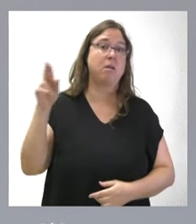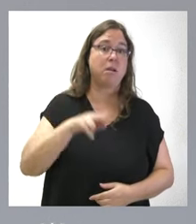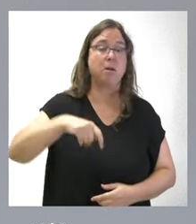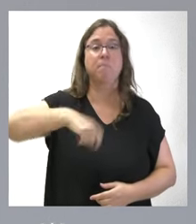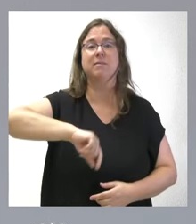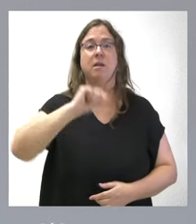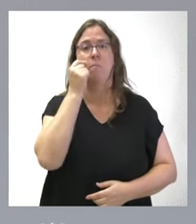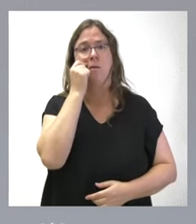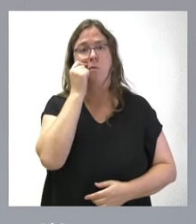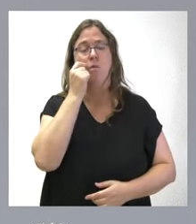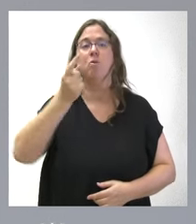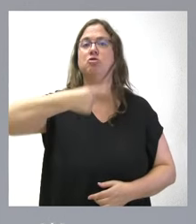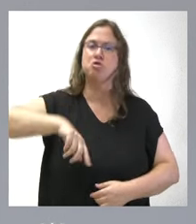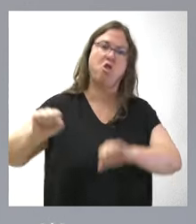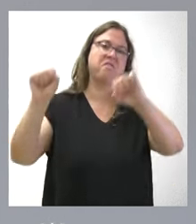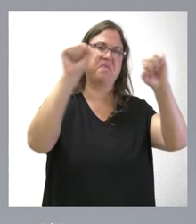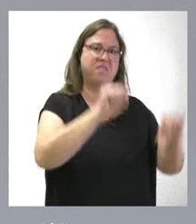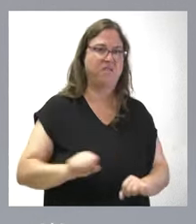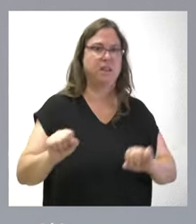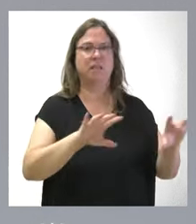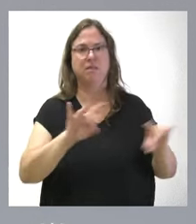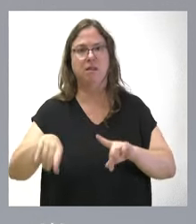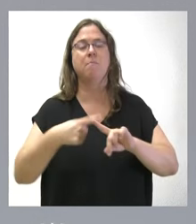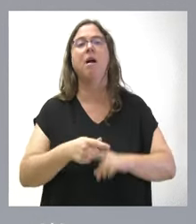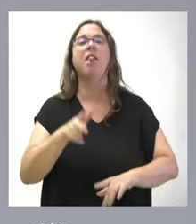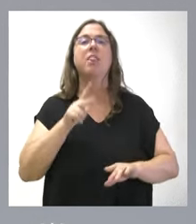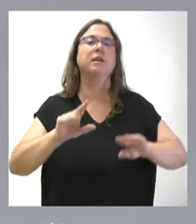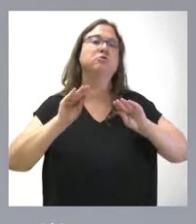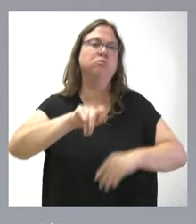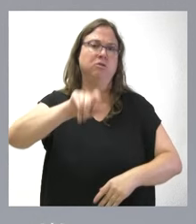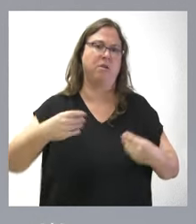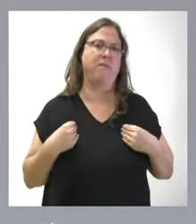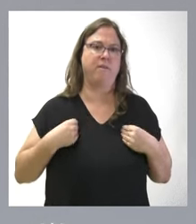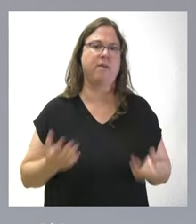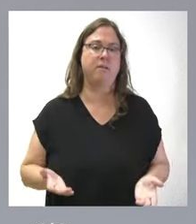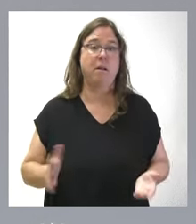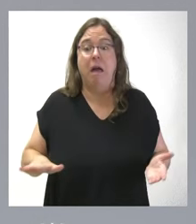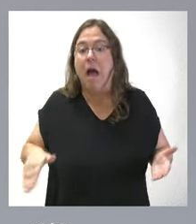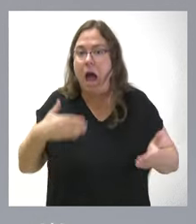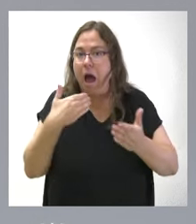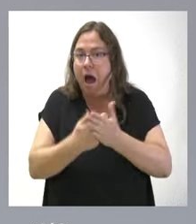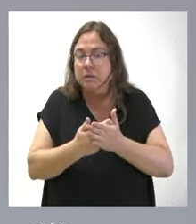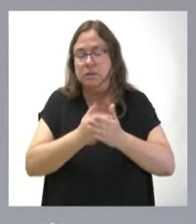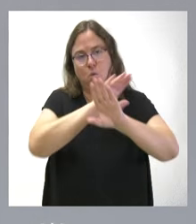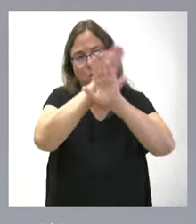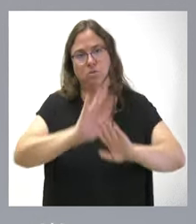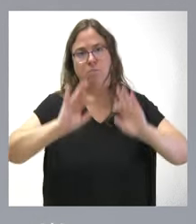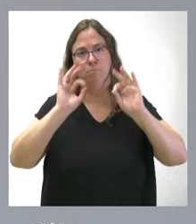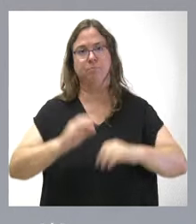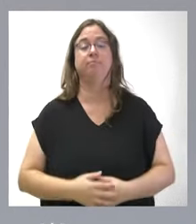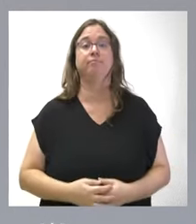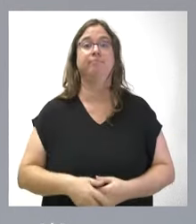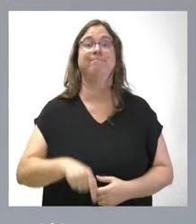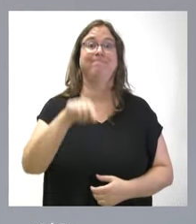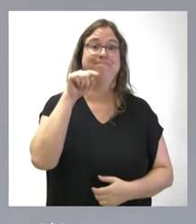Fernández Mañuco, vamos a defender esta tierra y los derechos de las personas que en ella residen hasta sus últimas consecuencias. Y en este